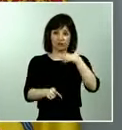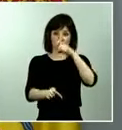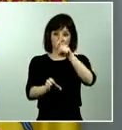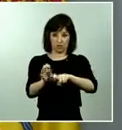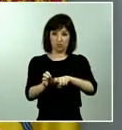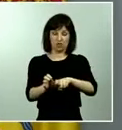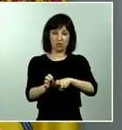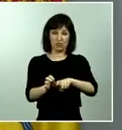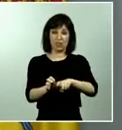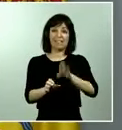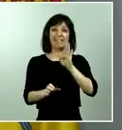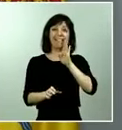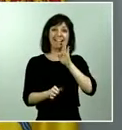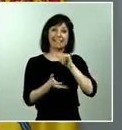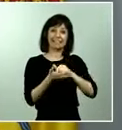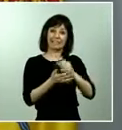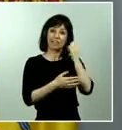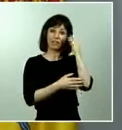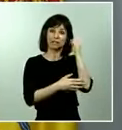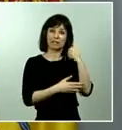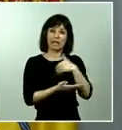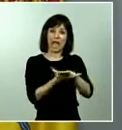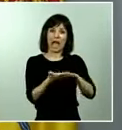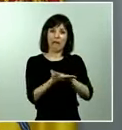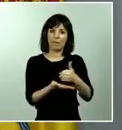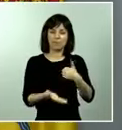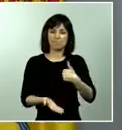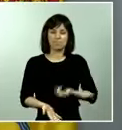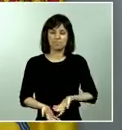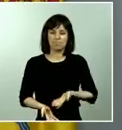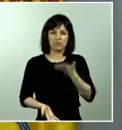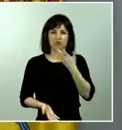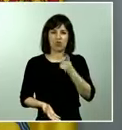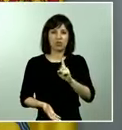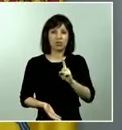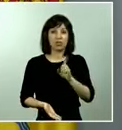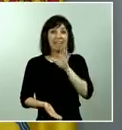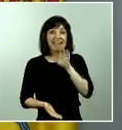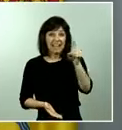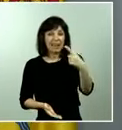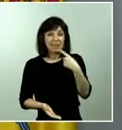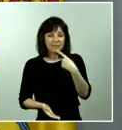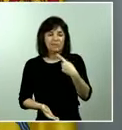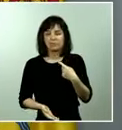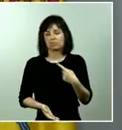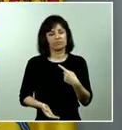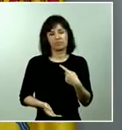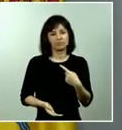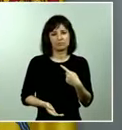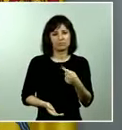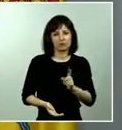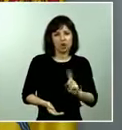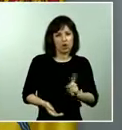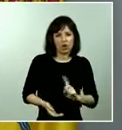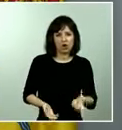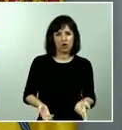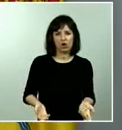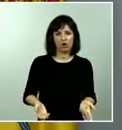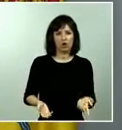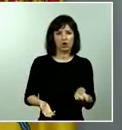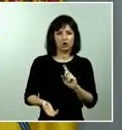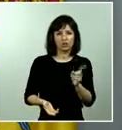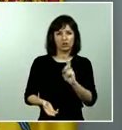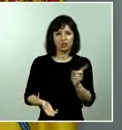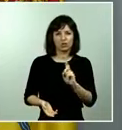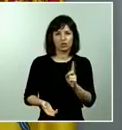hace referencia evidentemente si es tal y como tú lo dices pues lo voy a decir que no evidentemente y que ha debido de ser si es así vuelvo